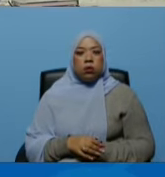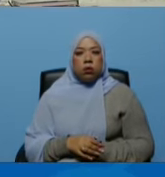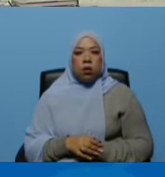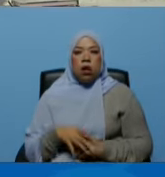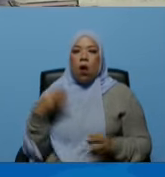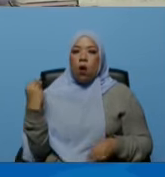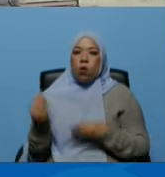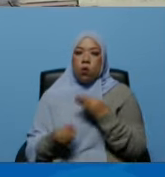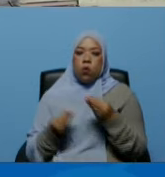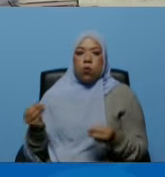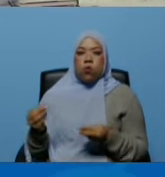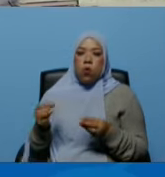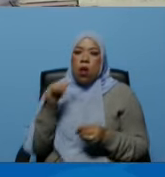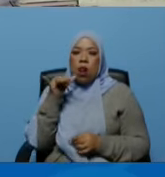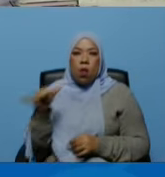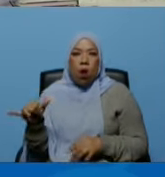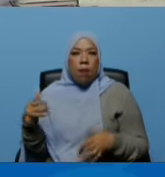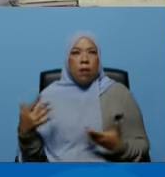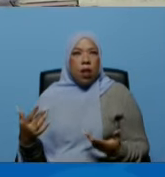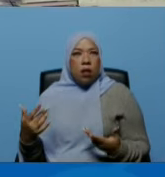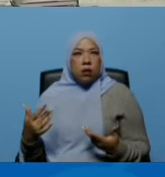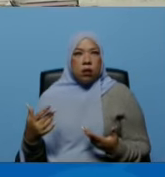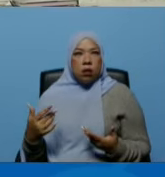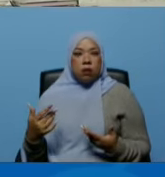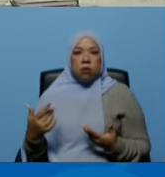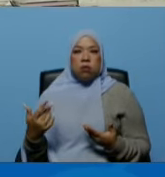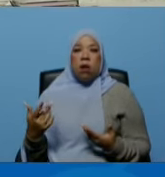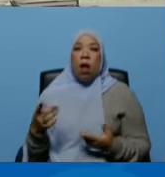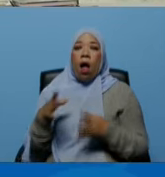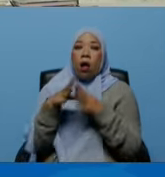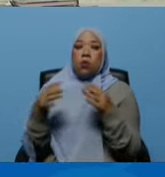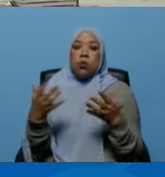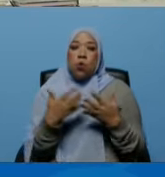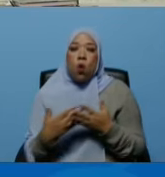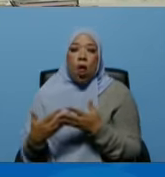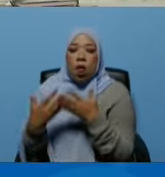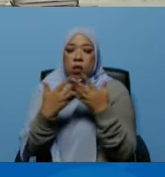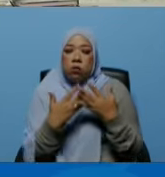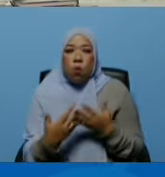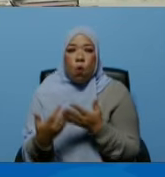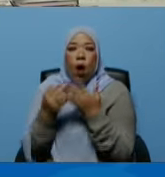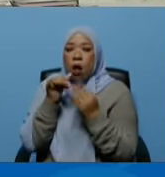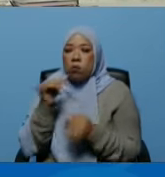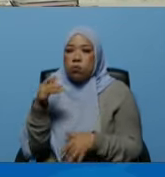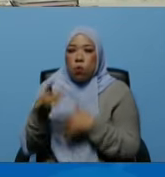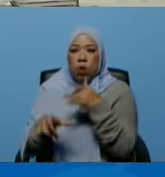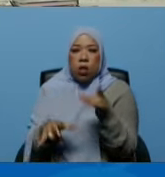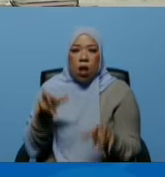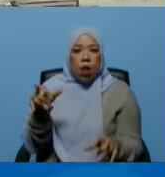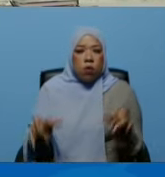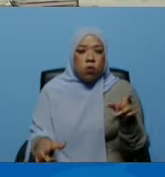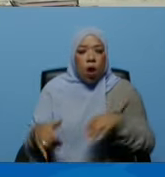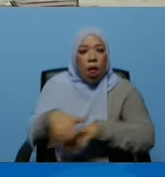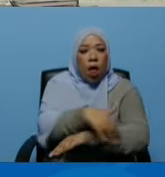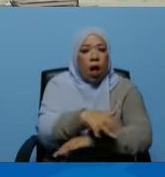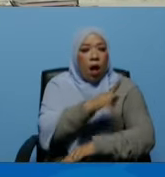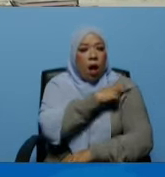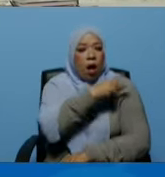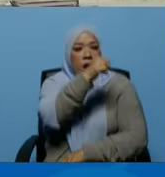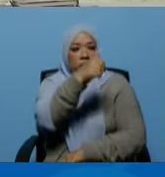como esta los amenazaron tenían todo el estudio hecho y amenazaron a las jefas de calle